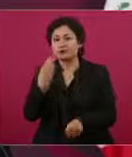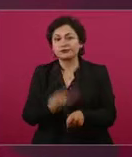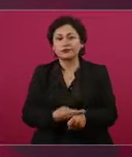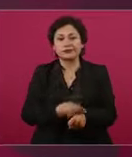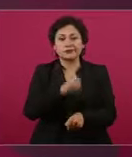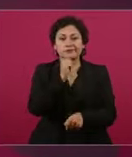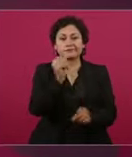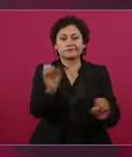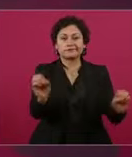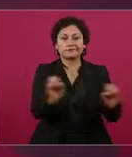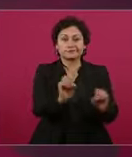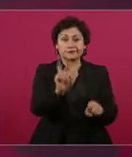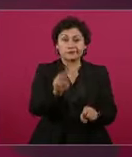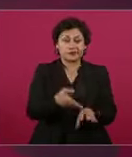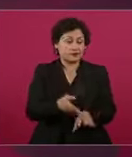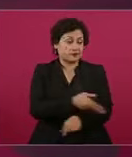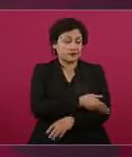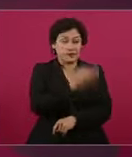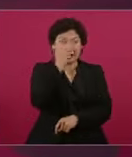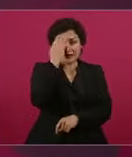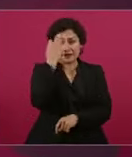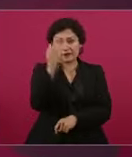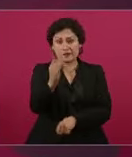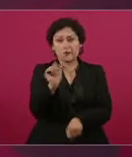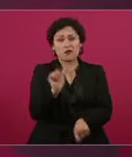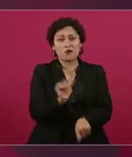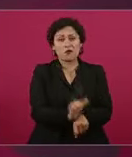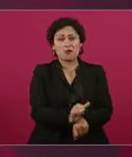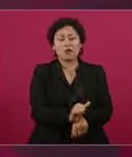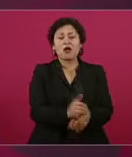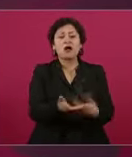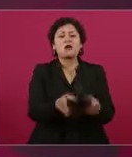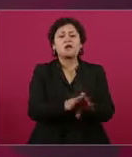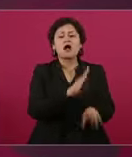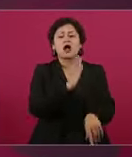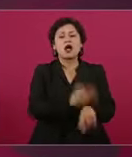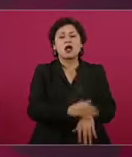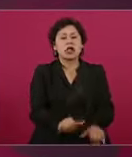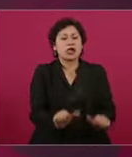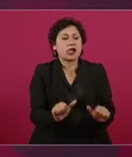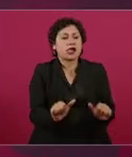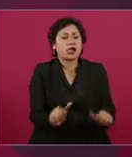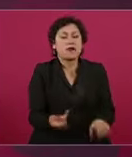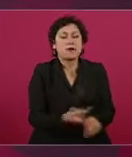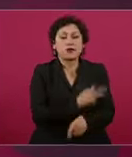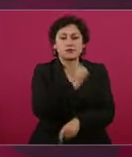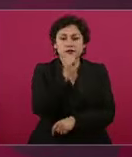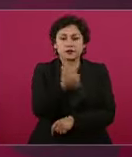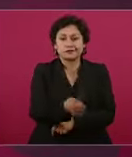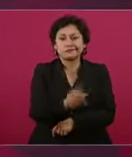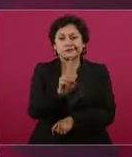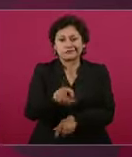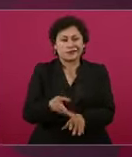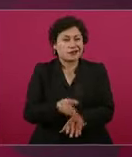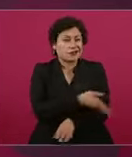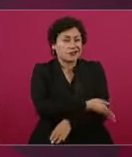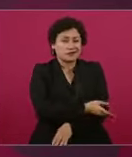Hubo impunidad, como era antes, que siempre se protegía a los de arriba.